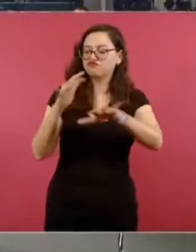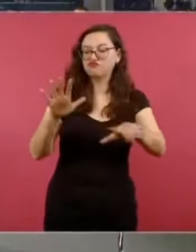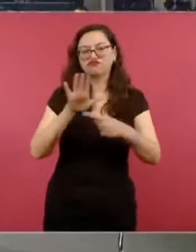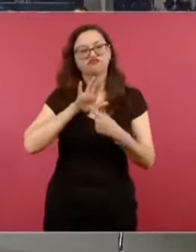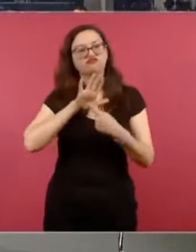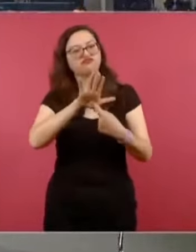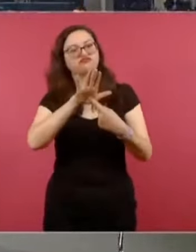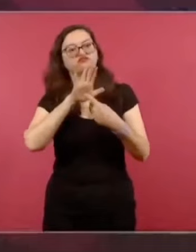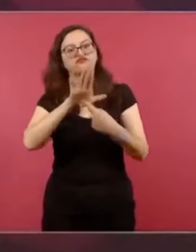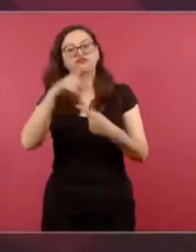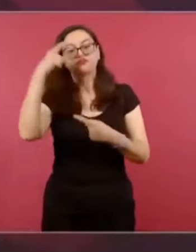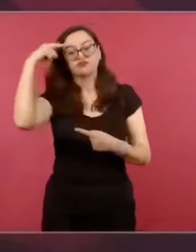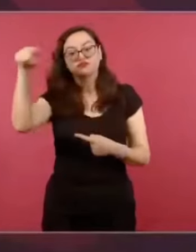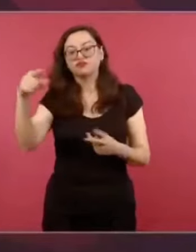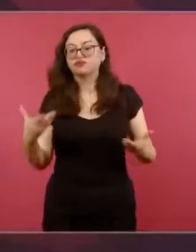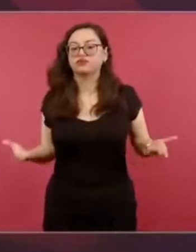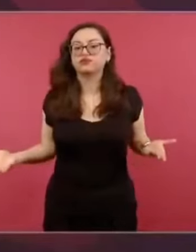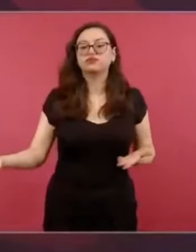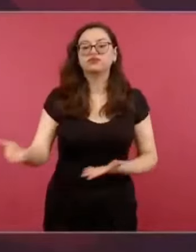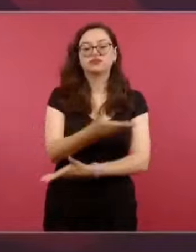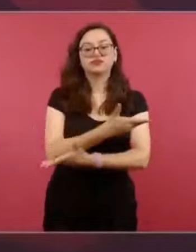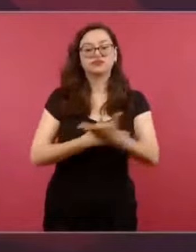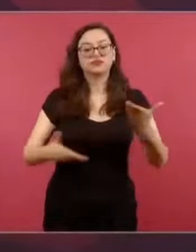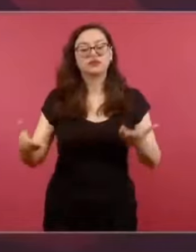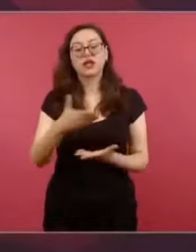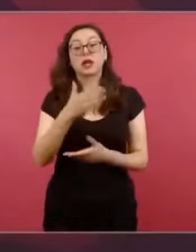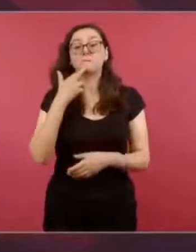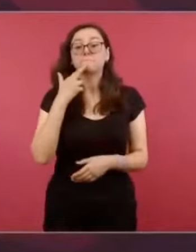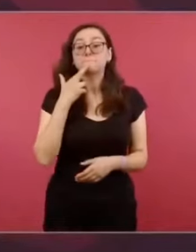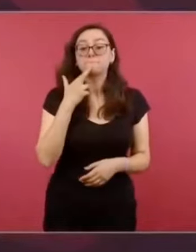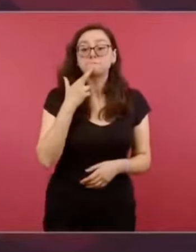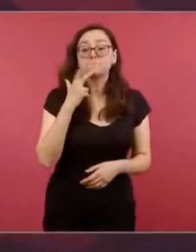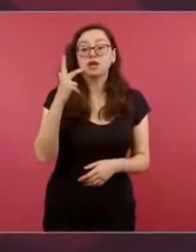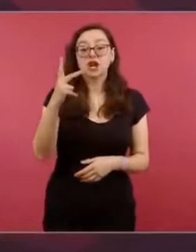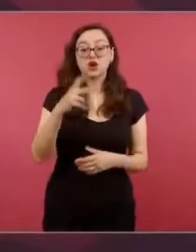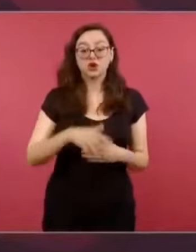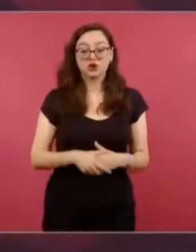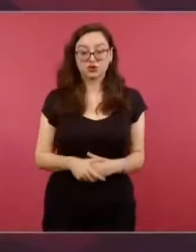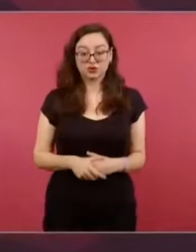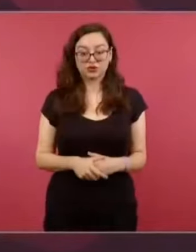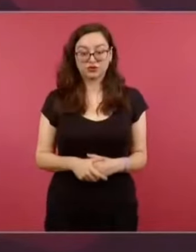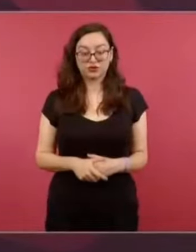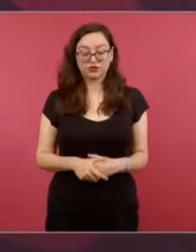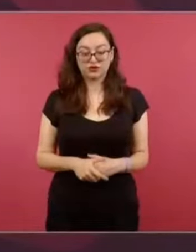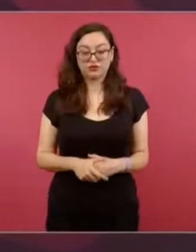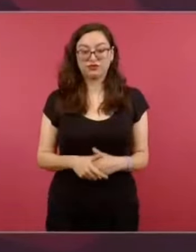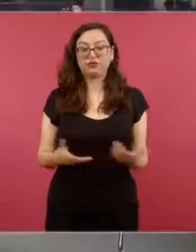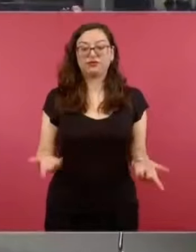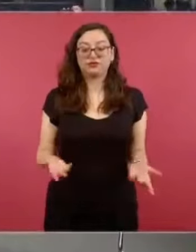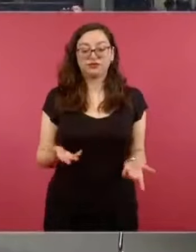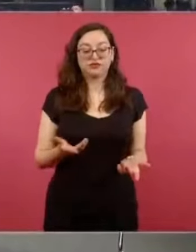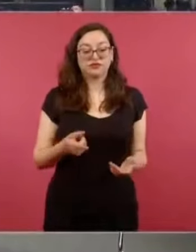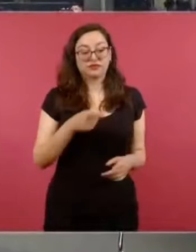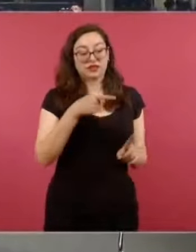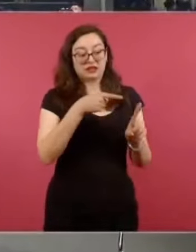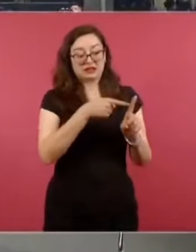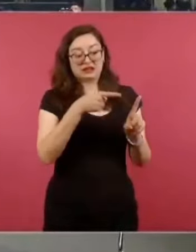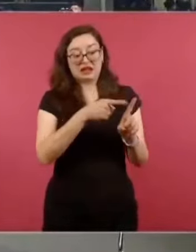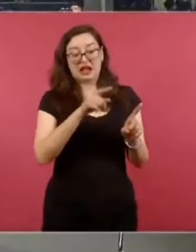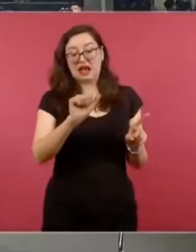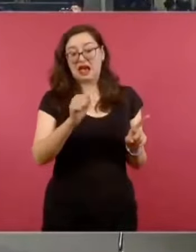Es para las nuevas generaciones, para que no vuelva otra vez a Aguilar Camín engañar